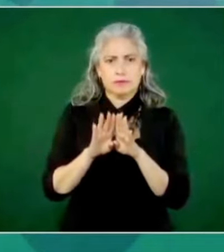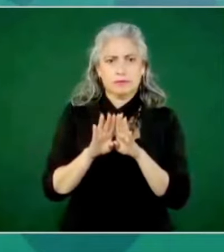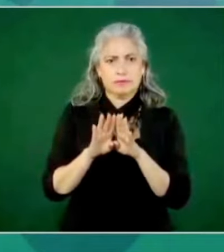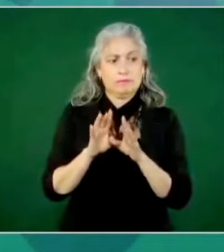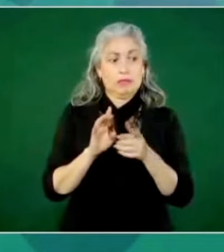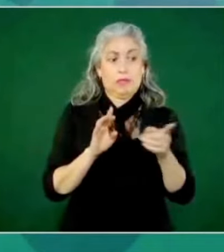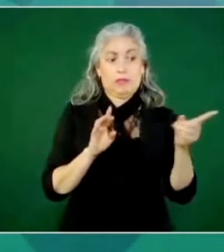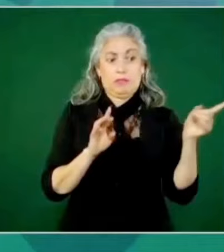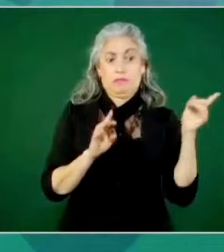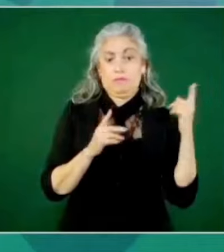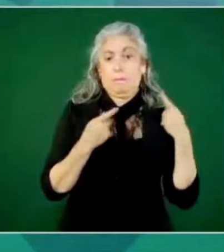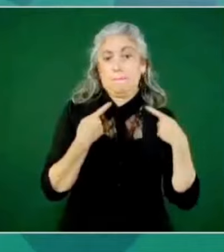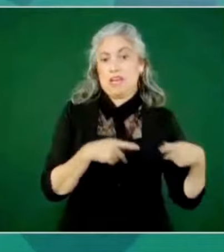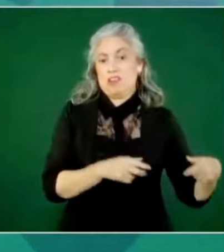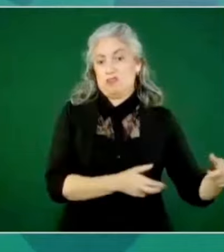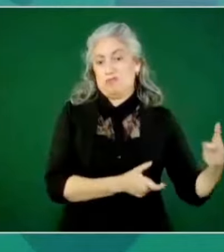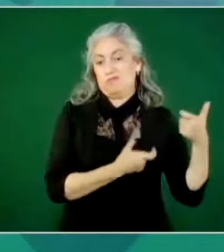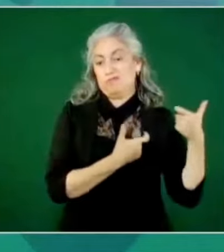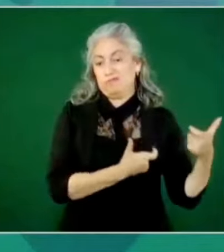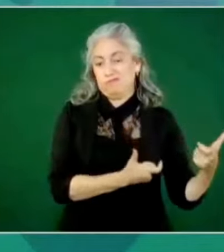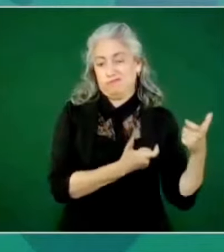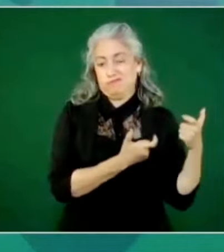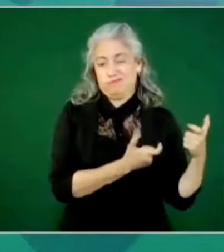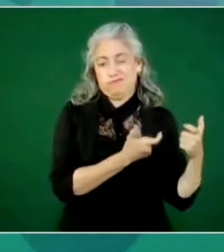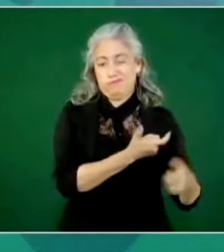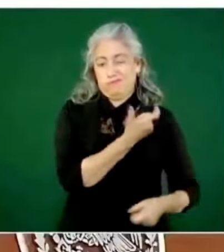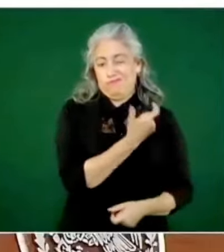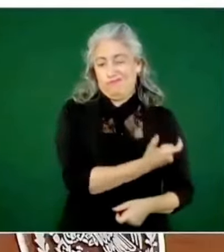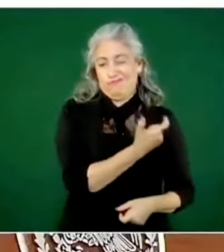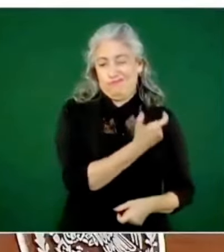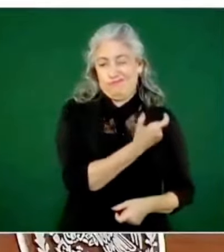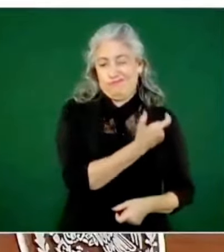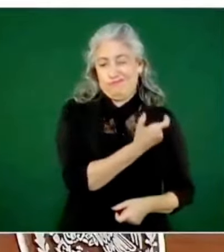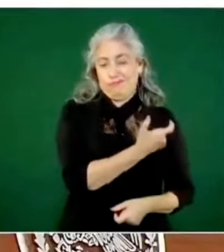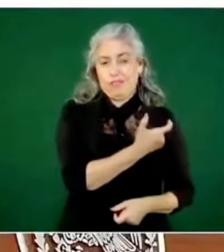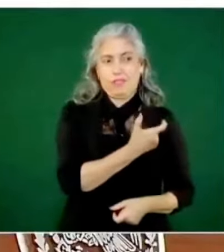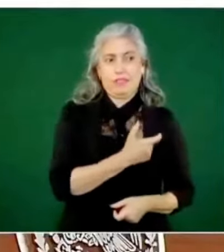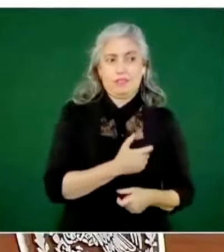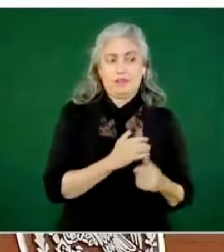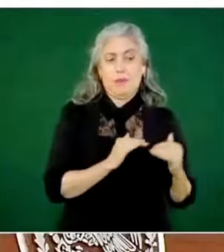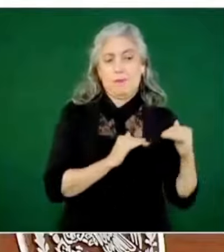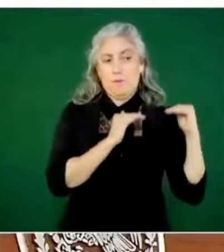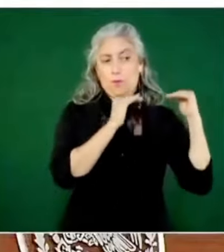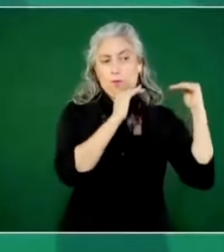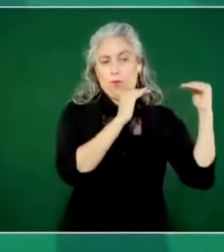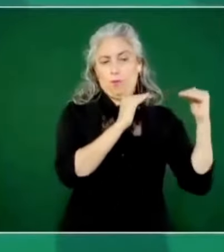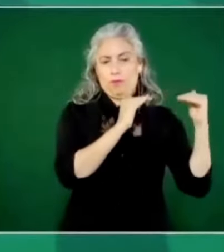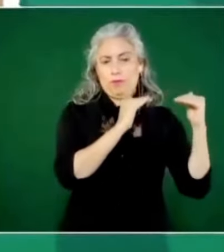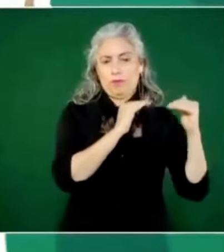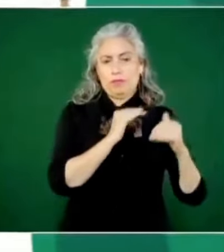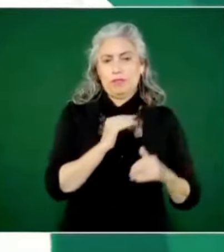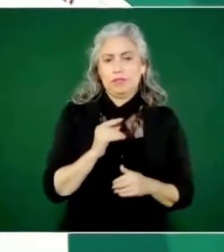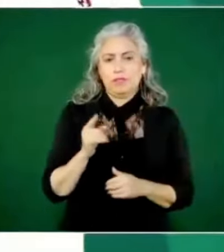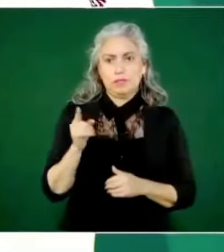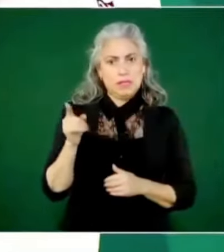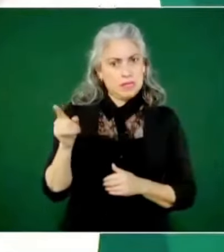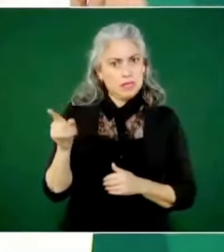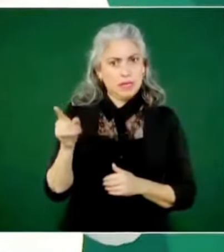es la única mención